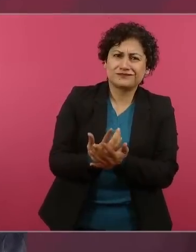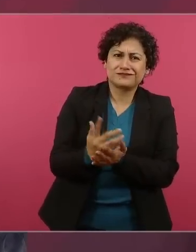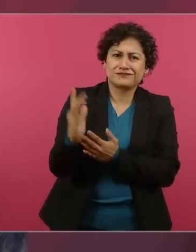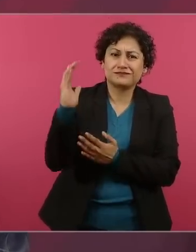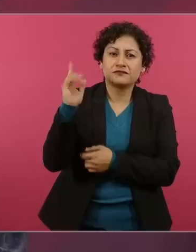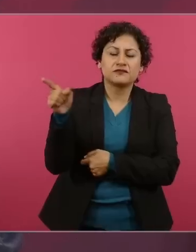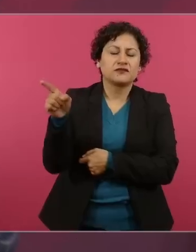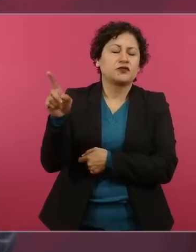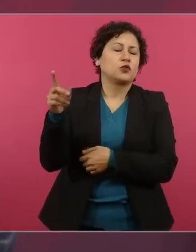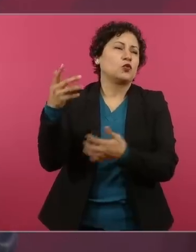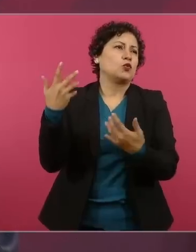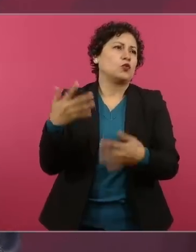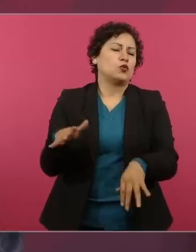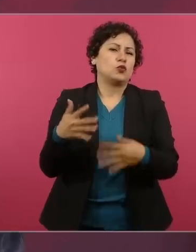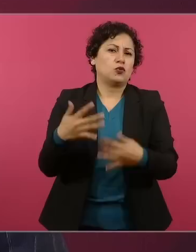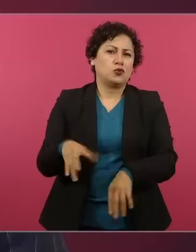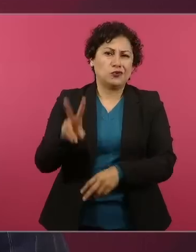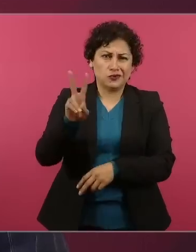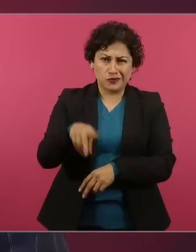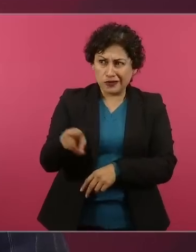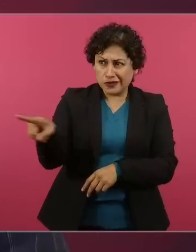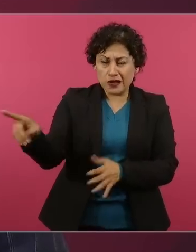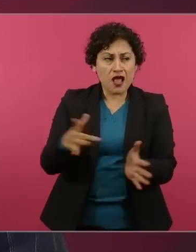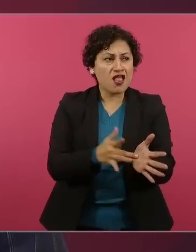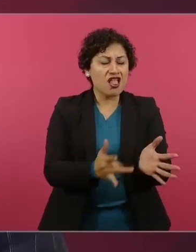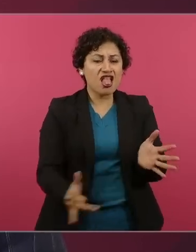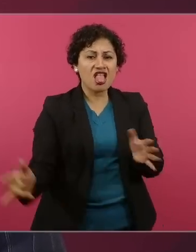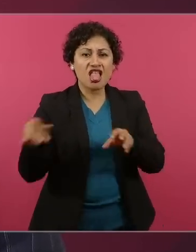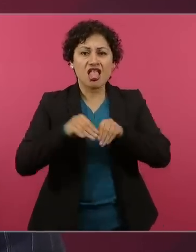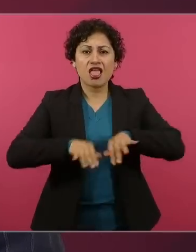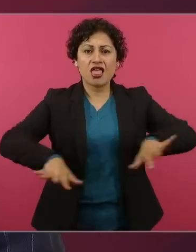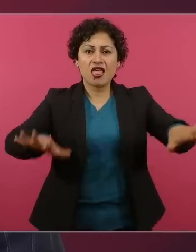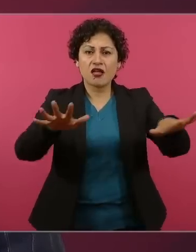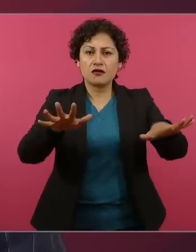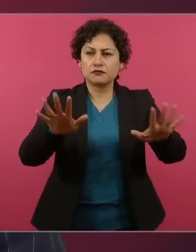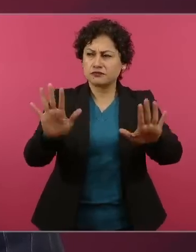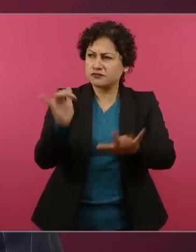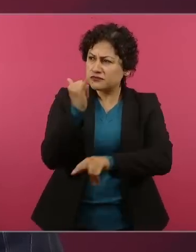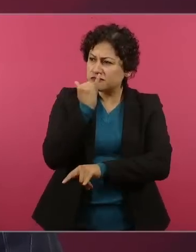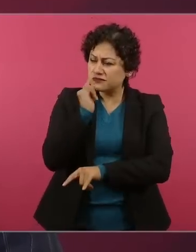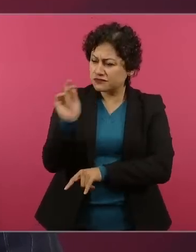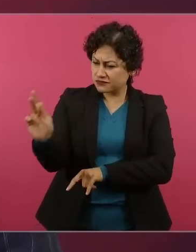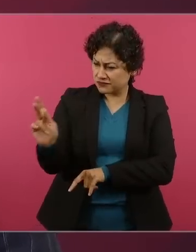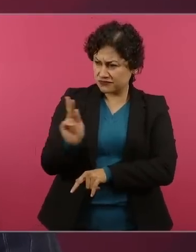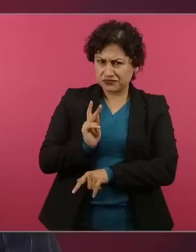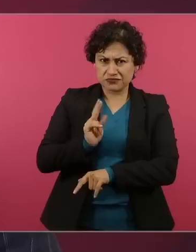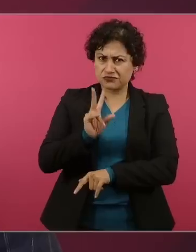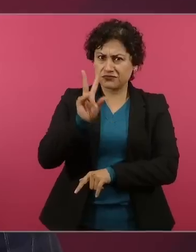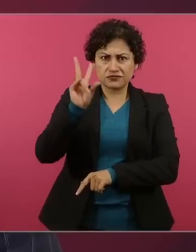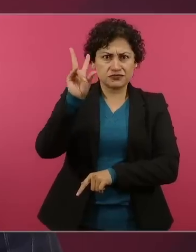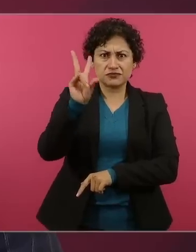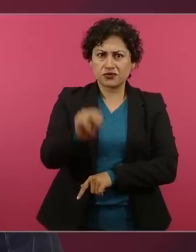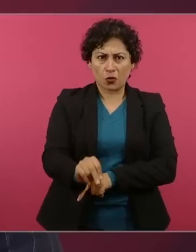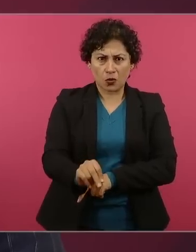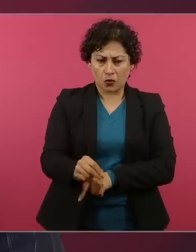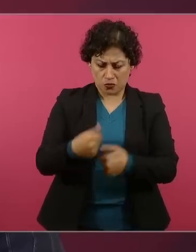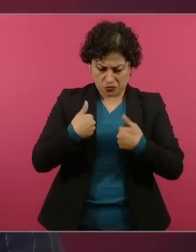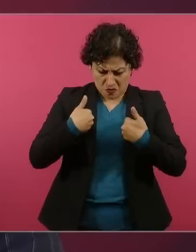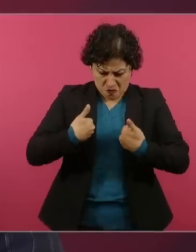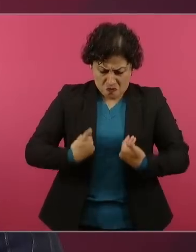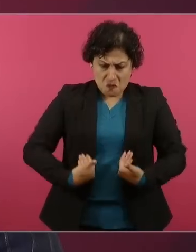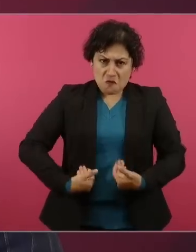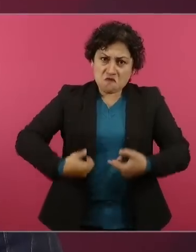no somos iguales, yo tengo principios, tengo ideales, soy